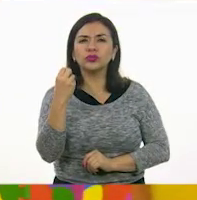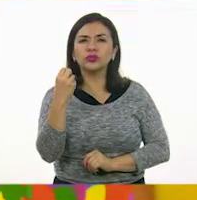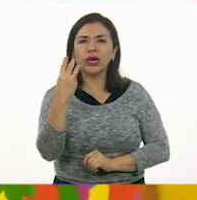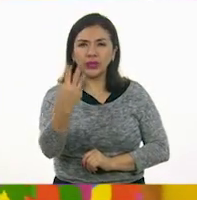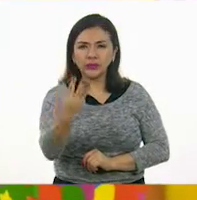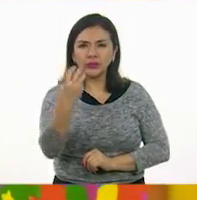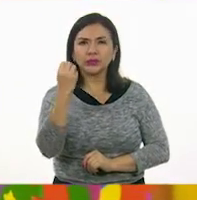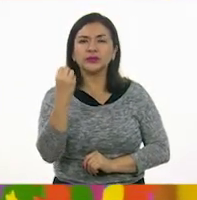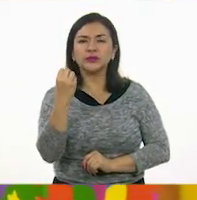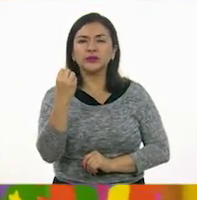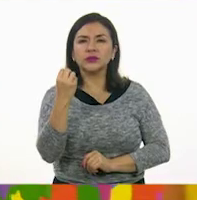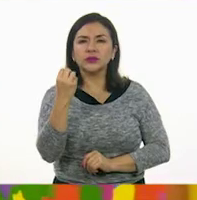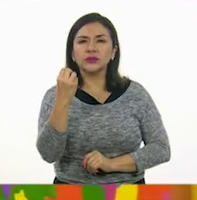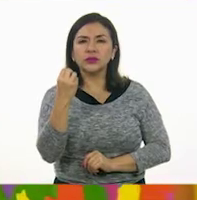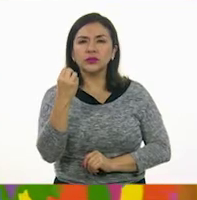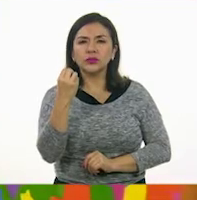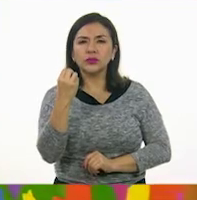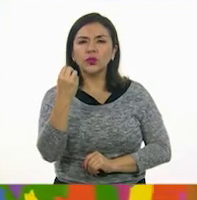tres,